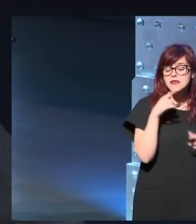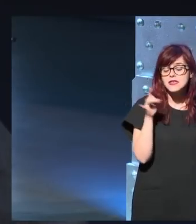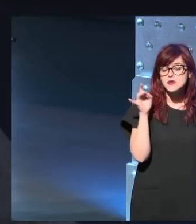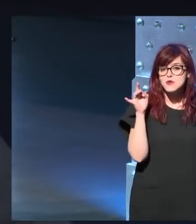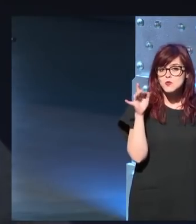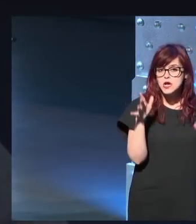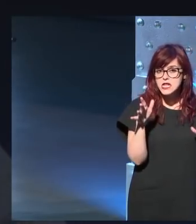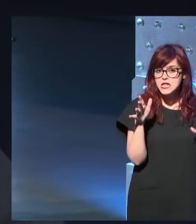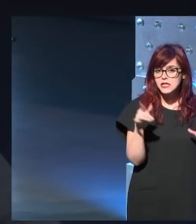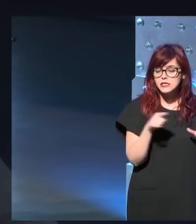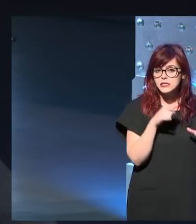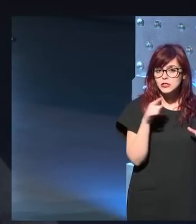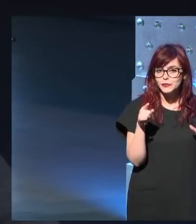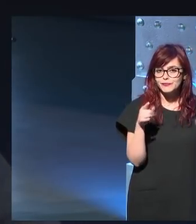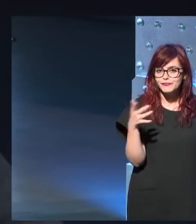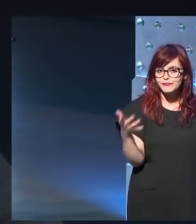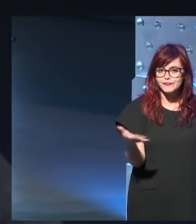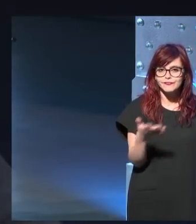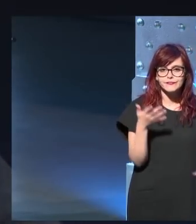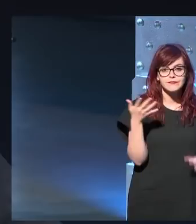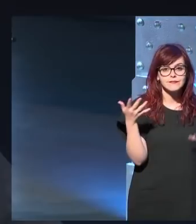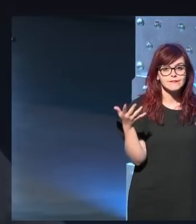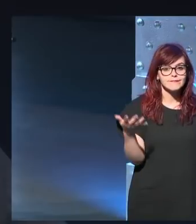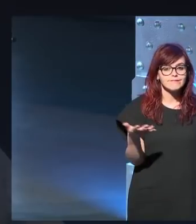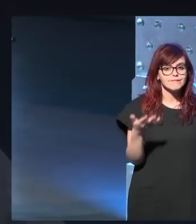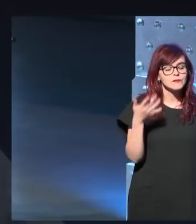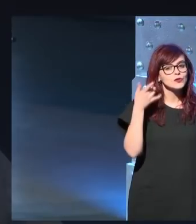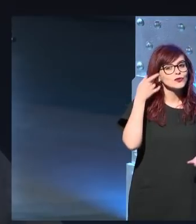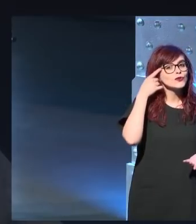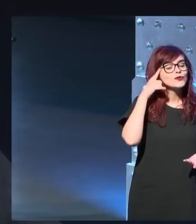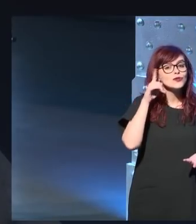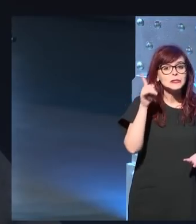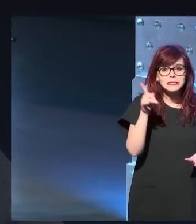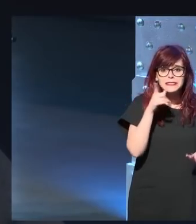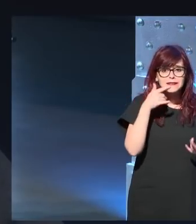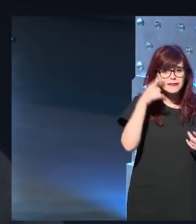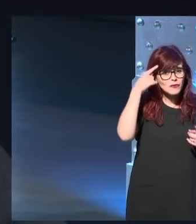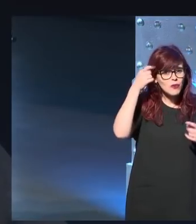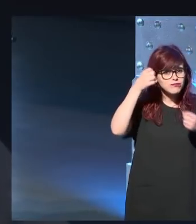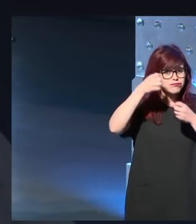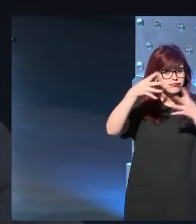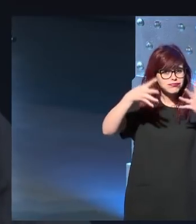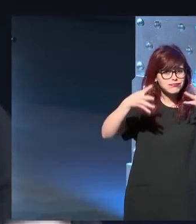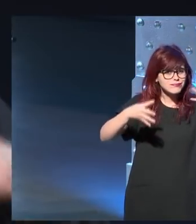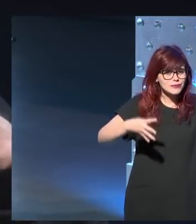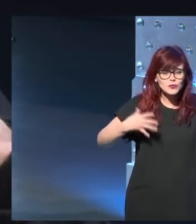No, no sé, no sé. Hay, hay tanto que no sé que